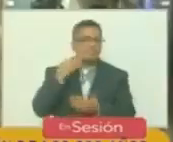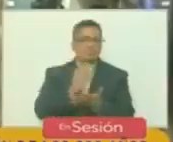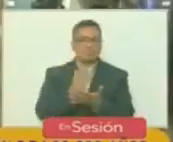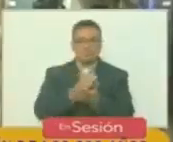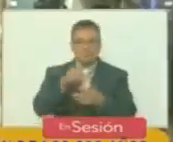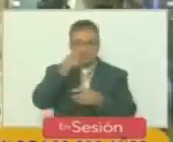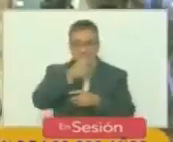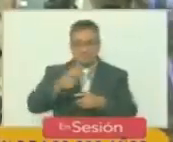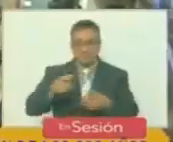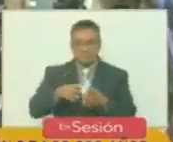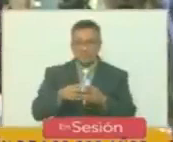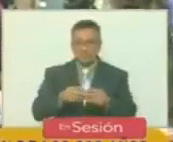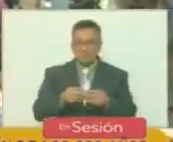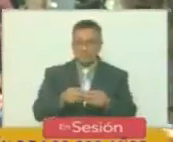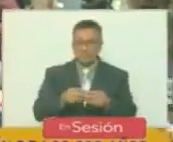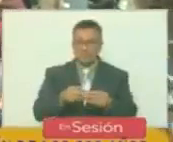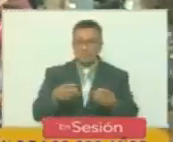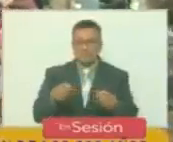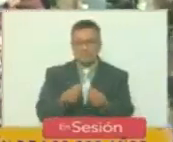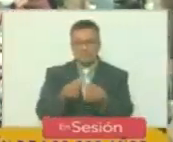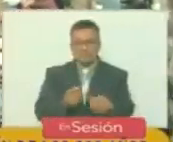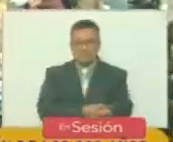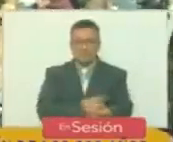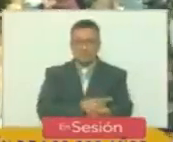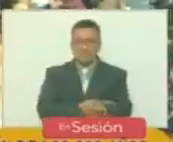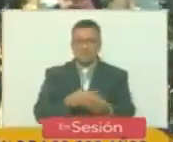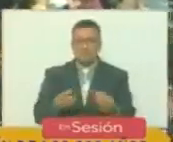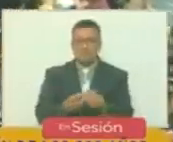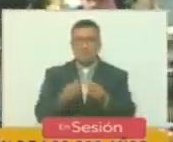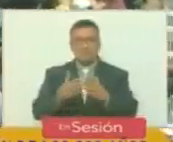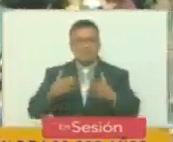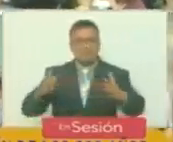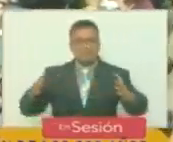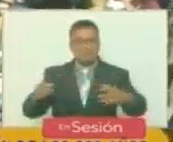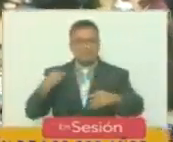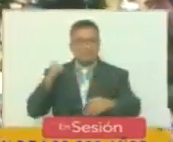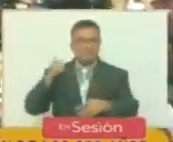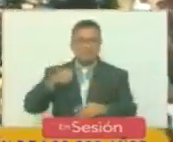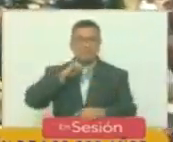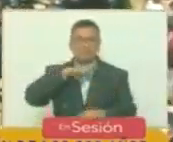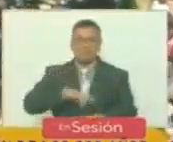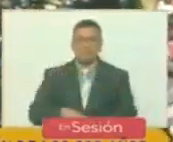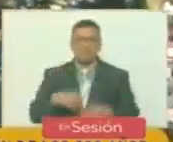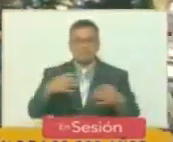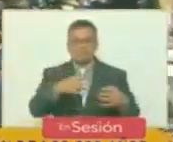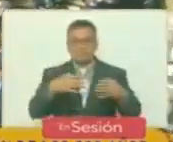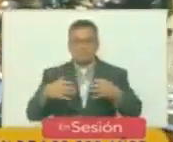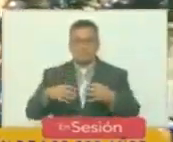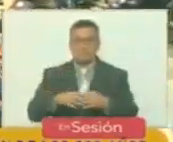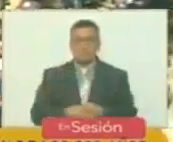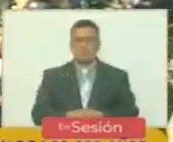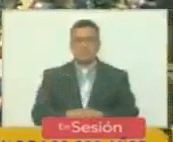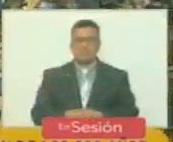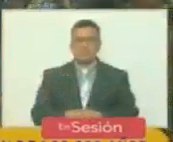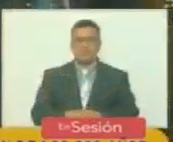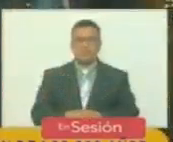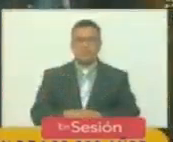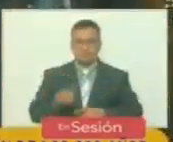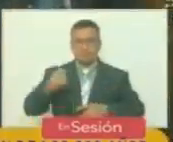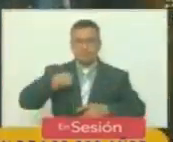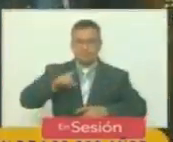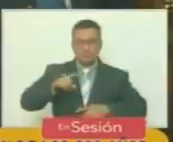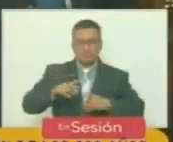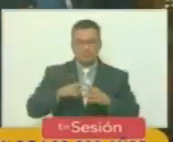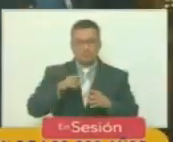pueblos hermanos entre pueblos con una larga historia de lucha para que tuviésemos